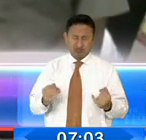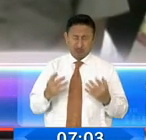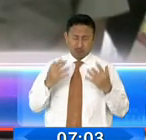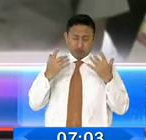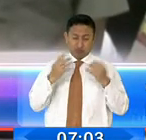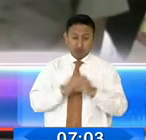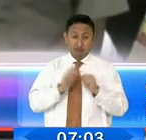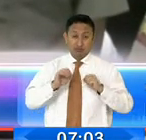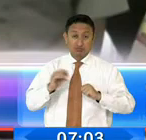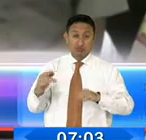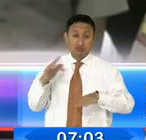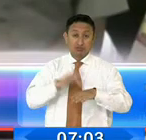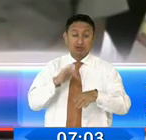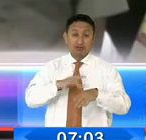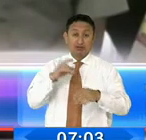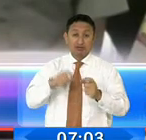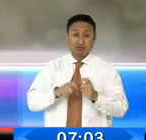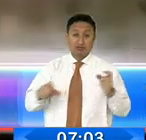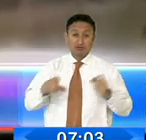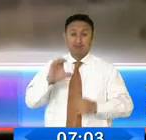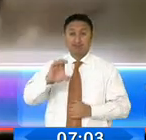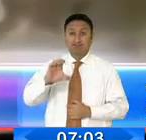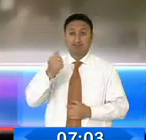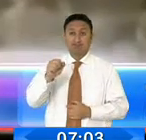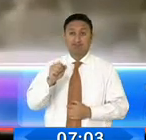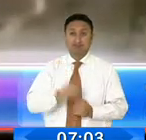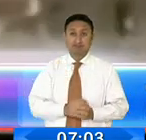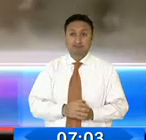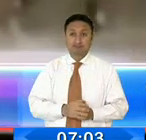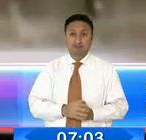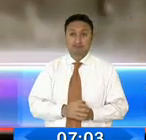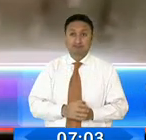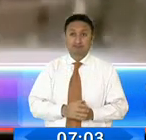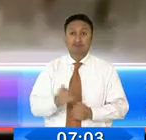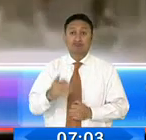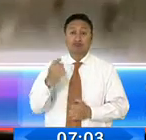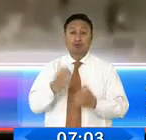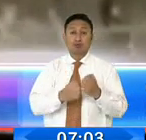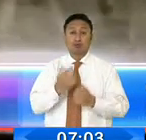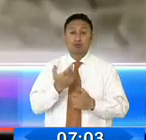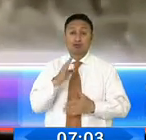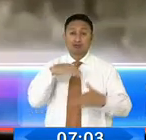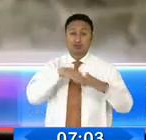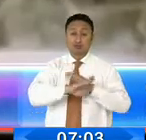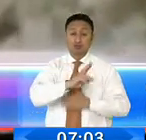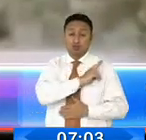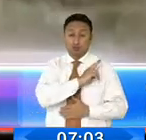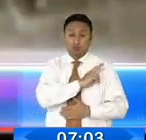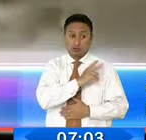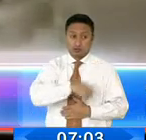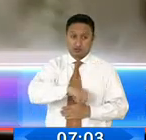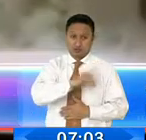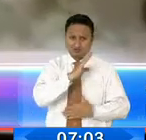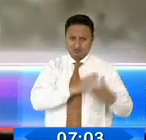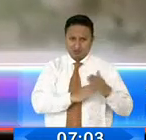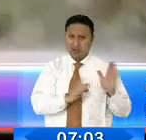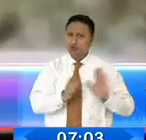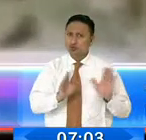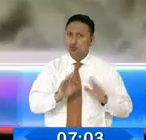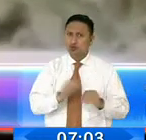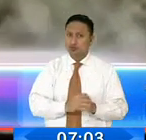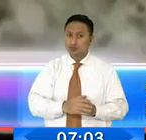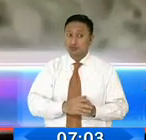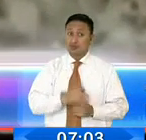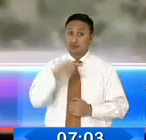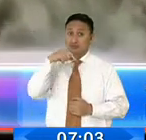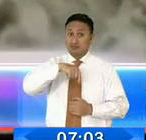contacto con el compuesto CS. Sobre los incidentes en los centros de acogida a los cuales se negó a llamar zonas de paz, pues precisó que